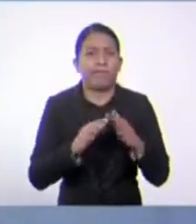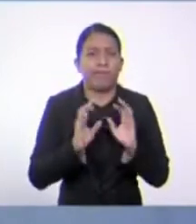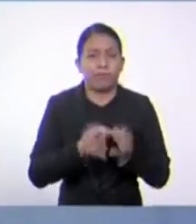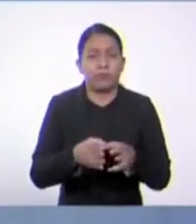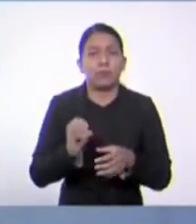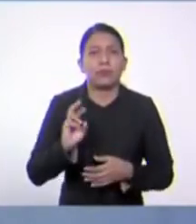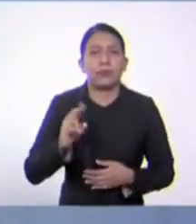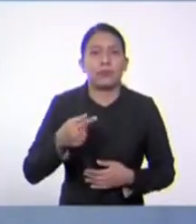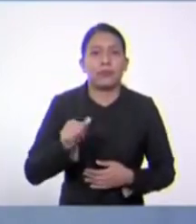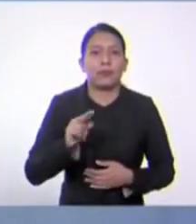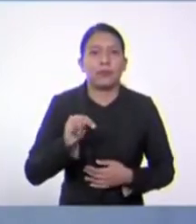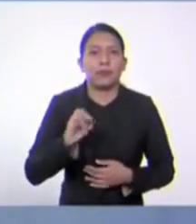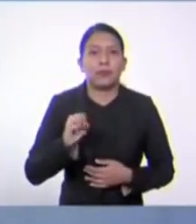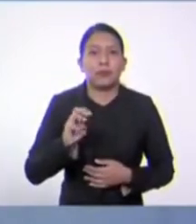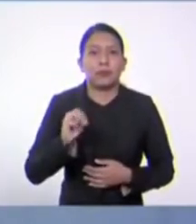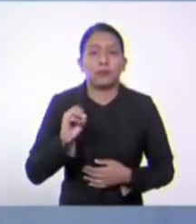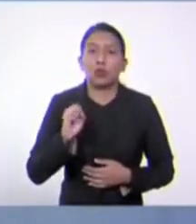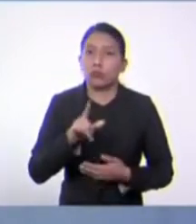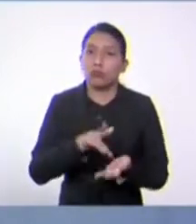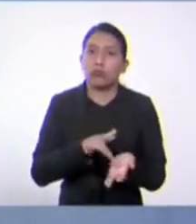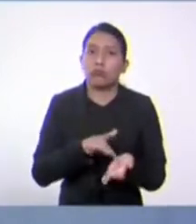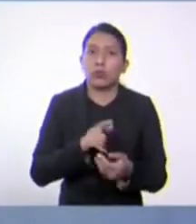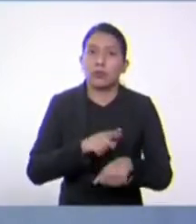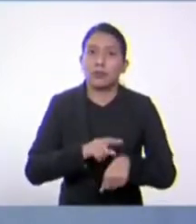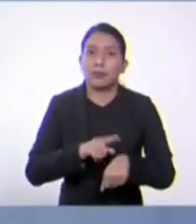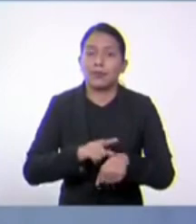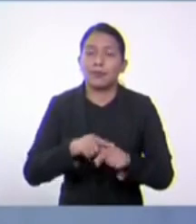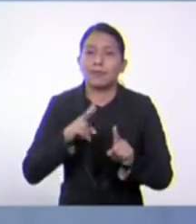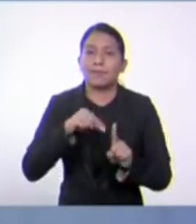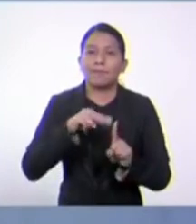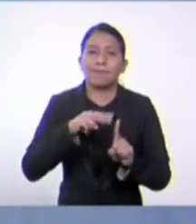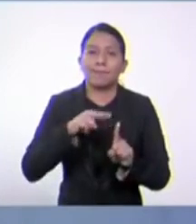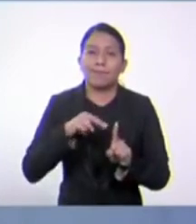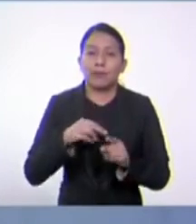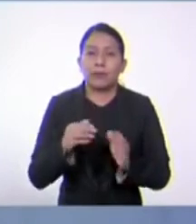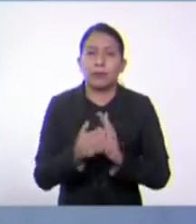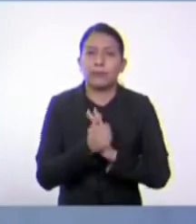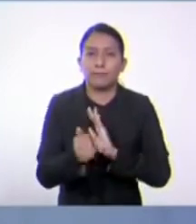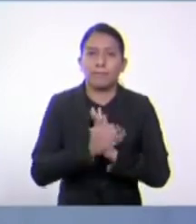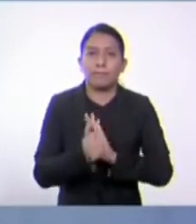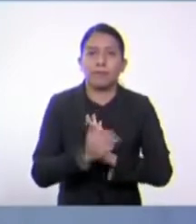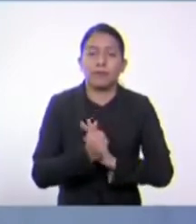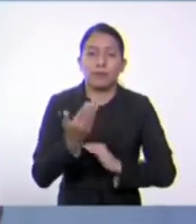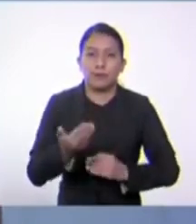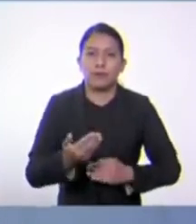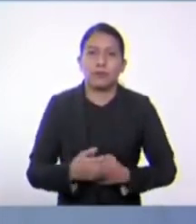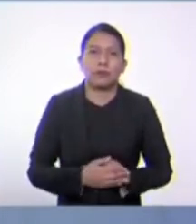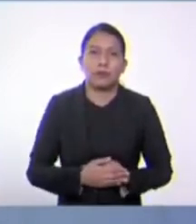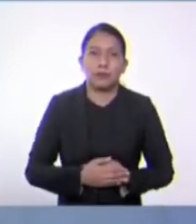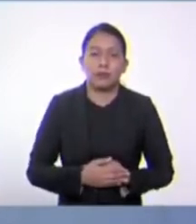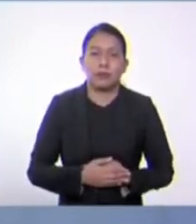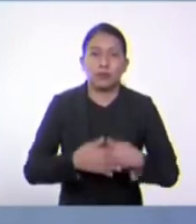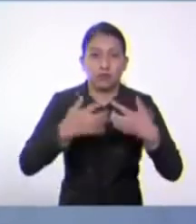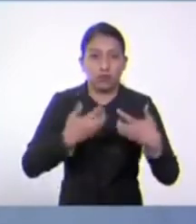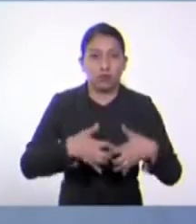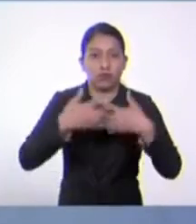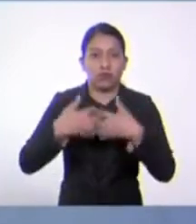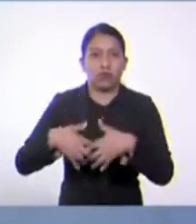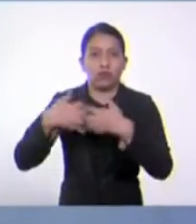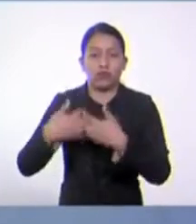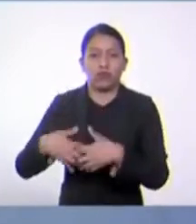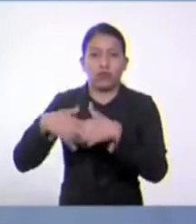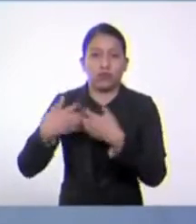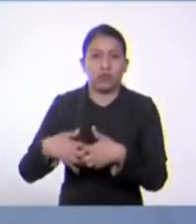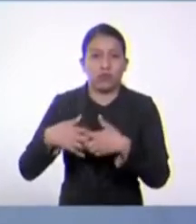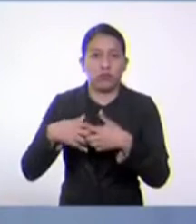organismos, ya que se puede aprovechar las características y capacidades de éstos en la industria, en la